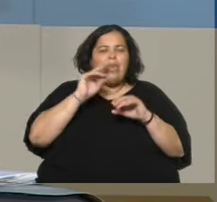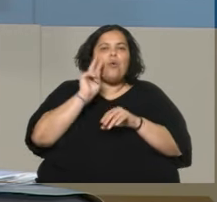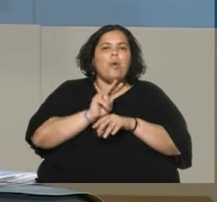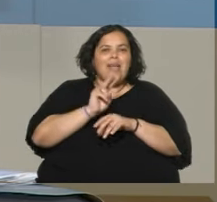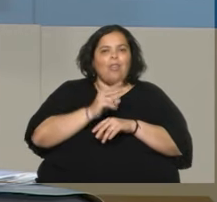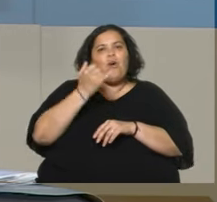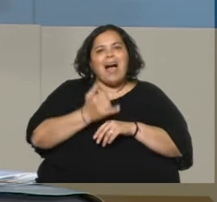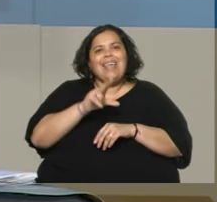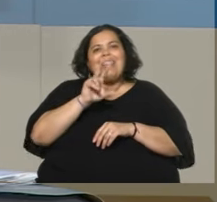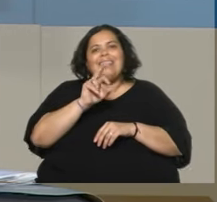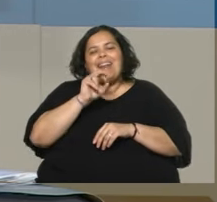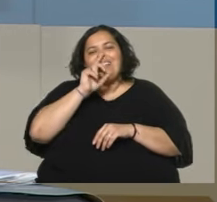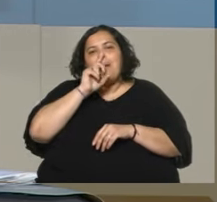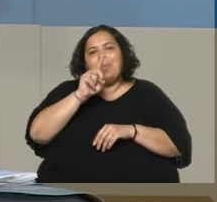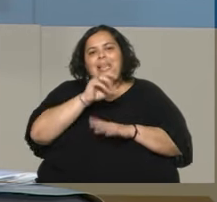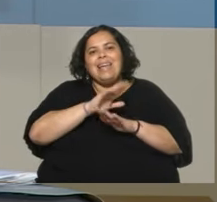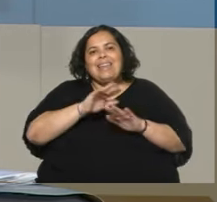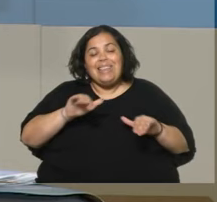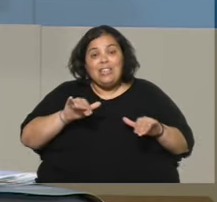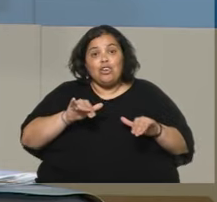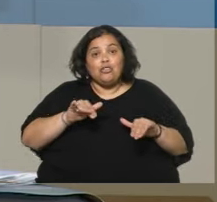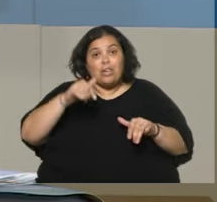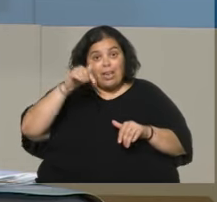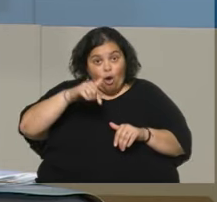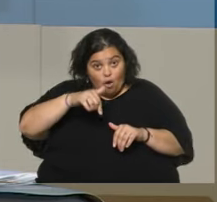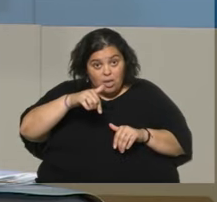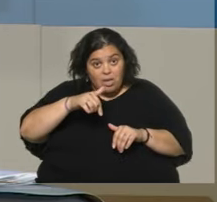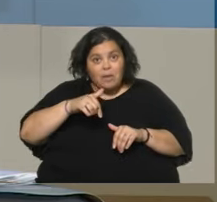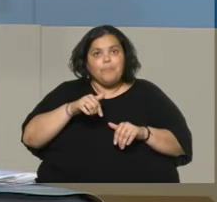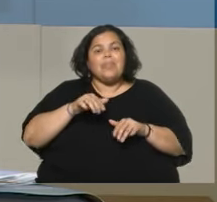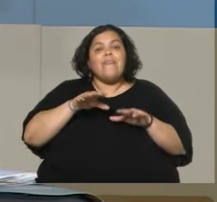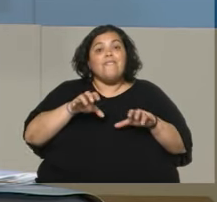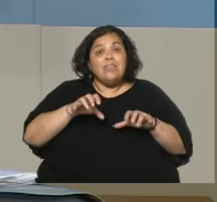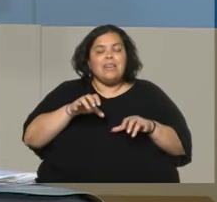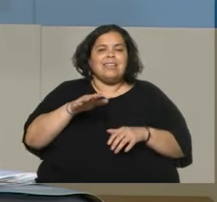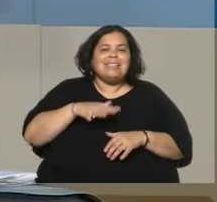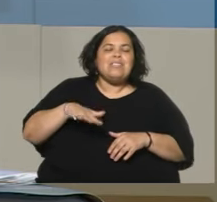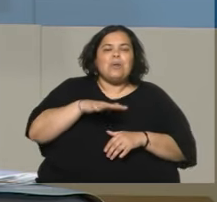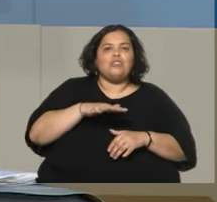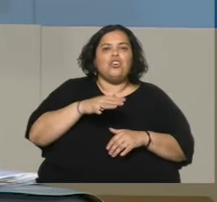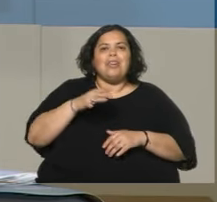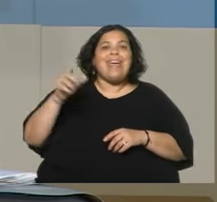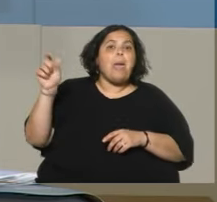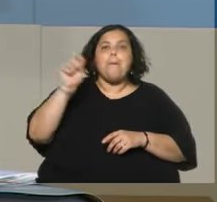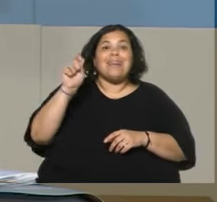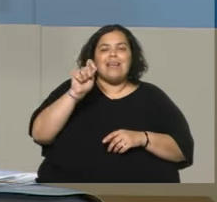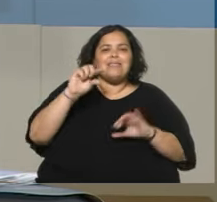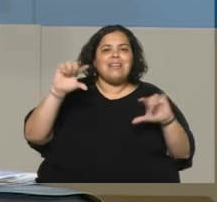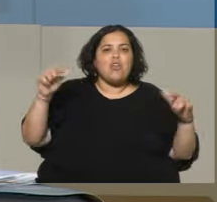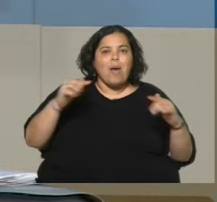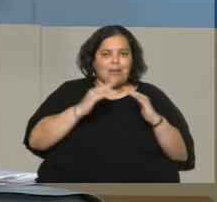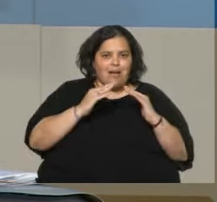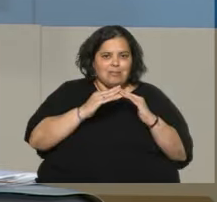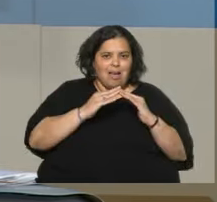niños, 30.000 niños, viviendo hoy, Leonardo, en situaciones de emergencia habitacional, quiere decir piso de